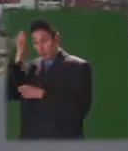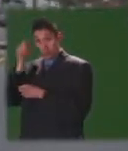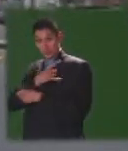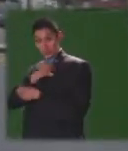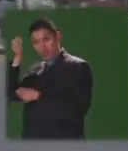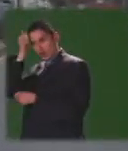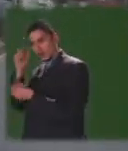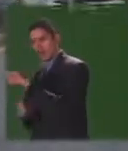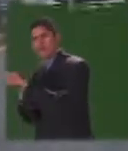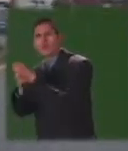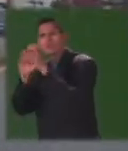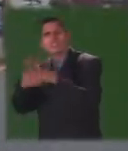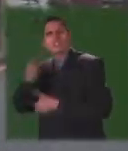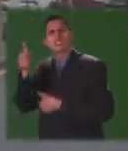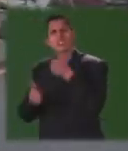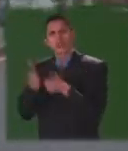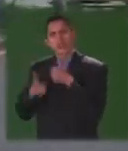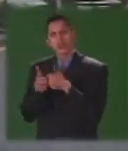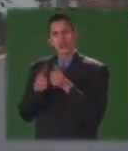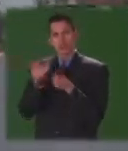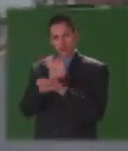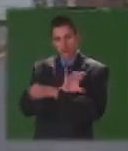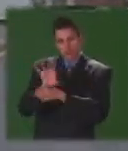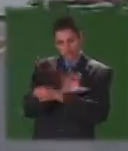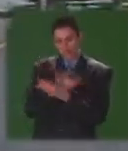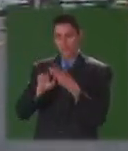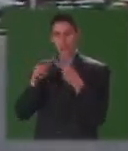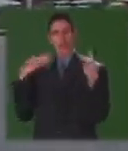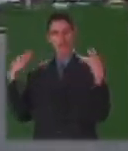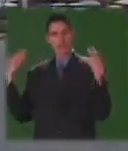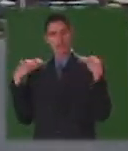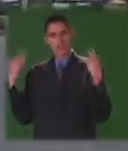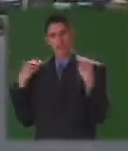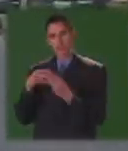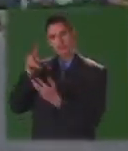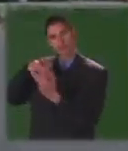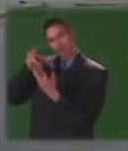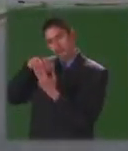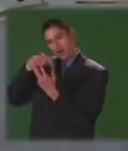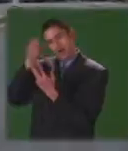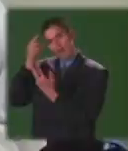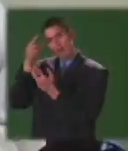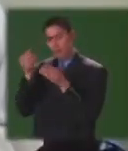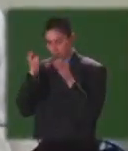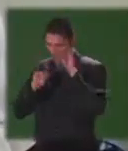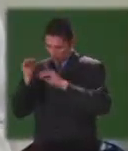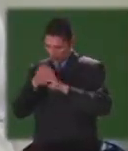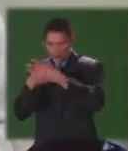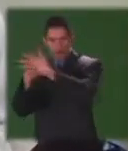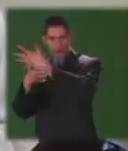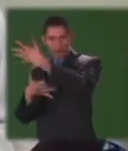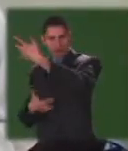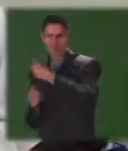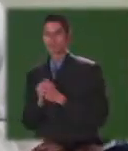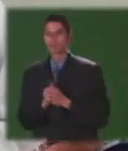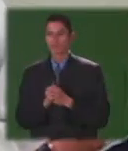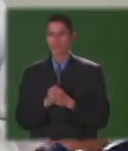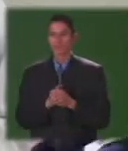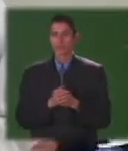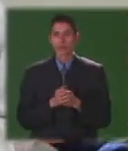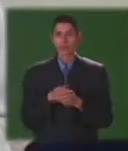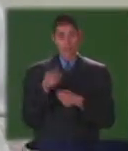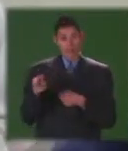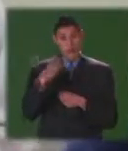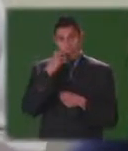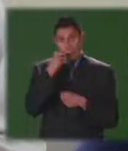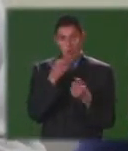son las de sistemas, educación física, comprensión de lectura y creación escrita Han tenido oportunidades